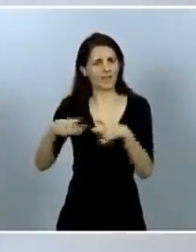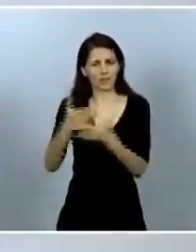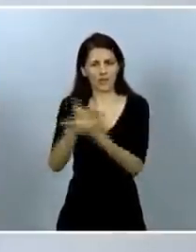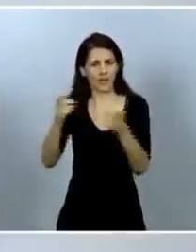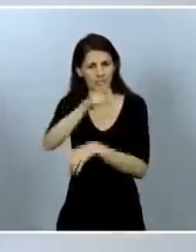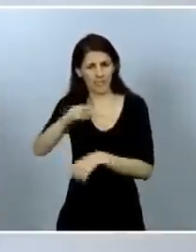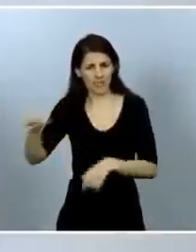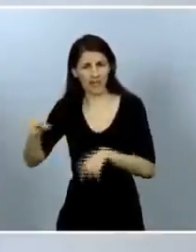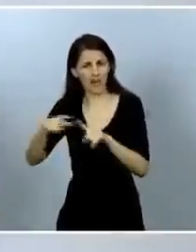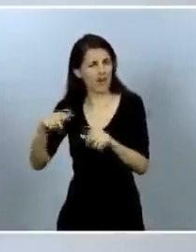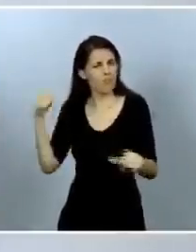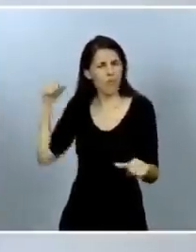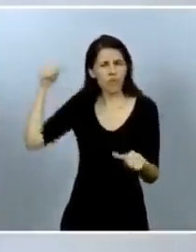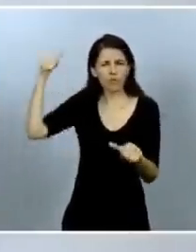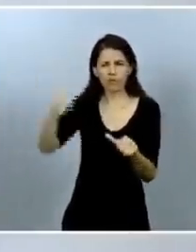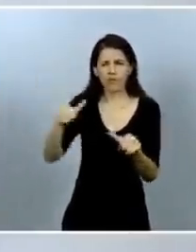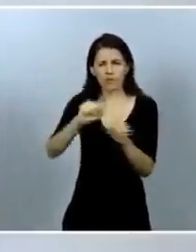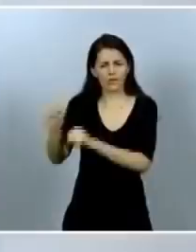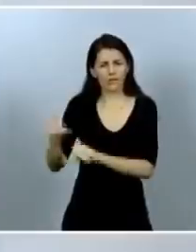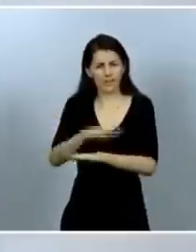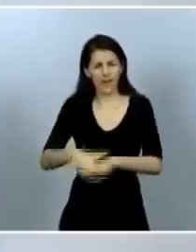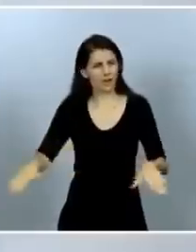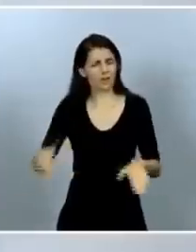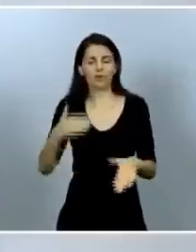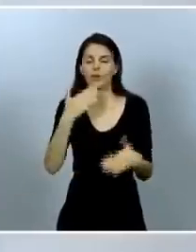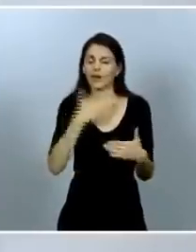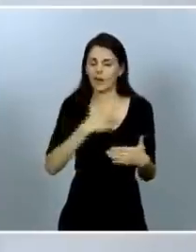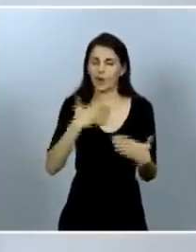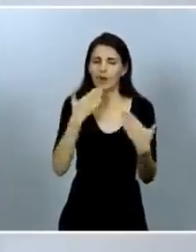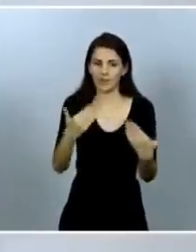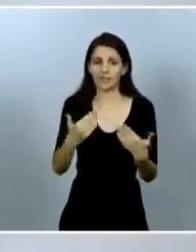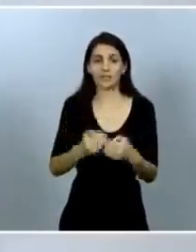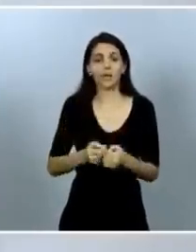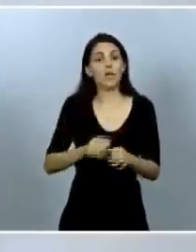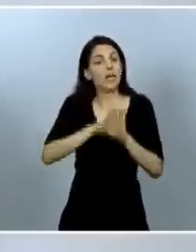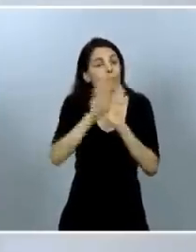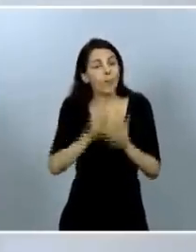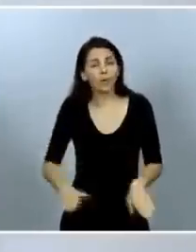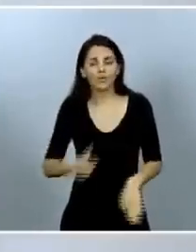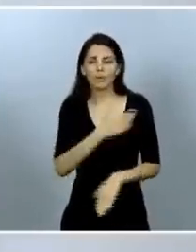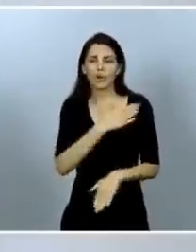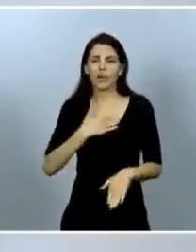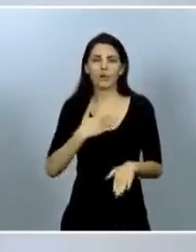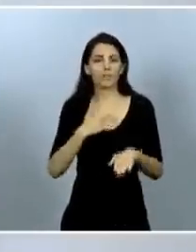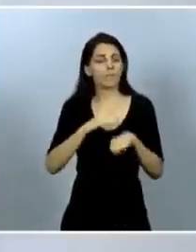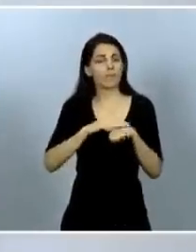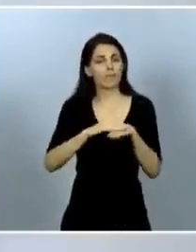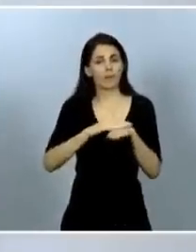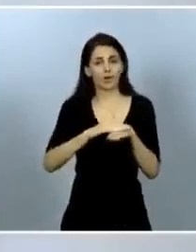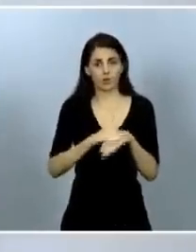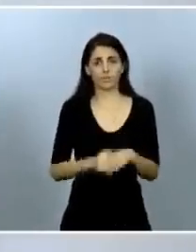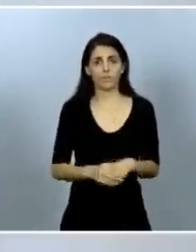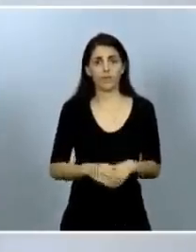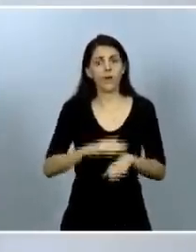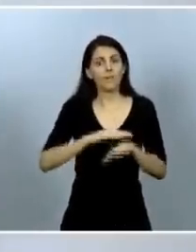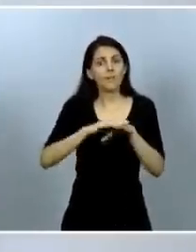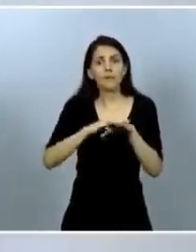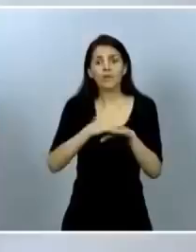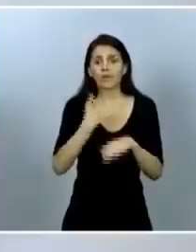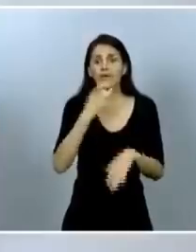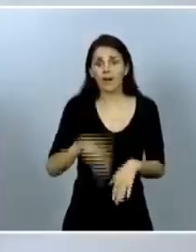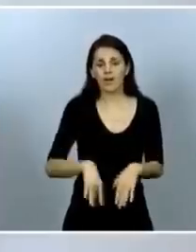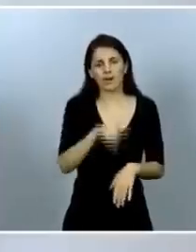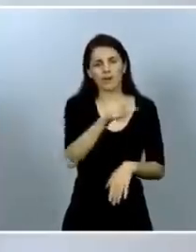infancia. Y también quiero para terminar pedir perdón. Pedir perdón en nombre de los poderes públicos a todas las víctimas de esta